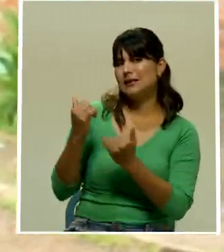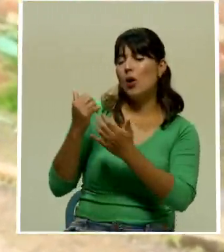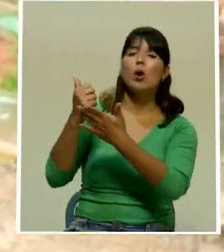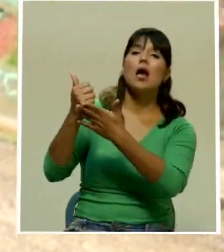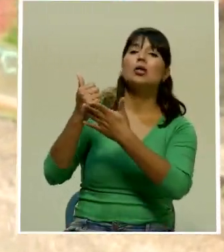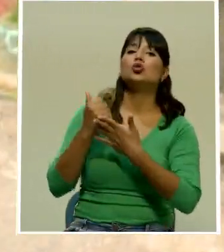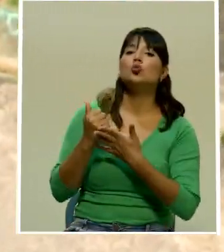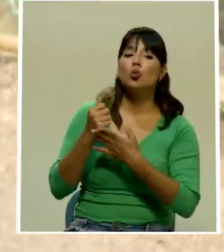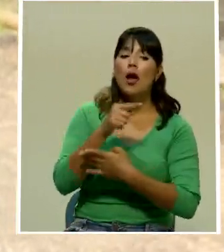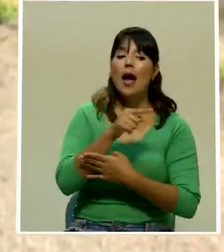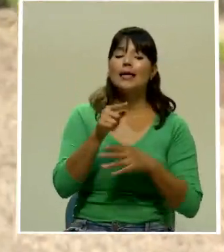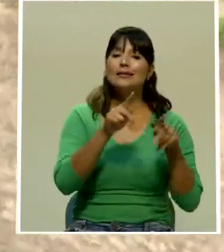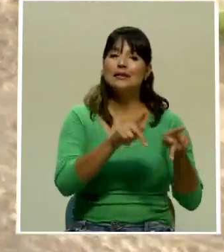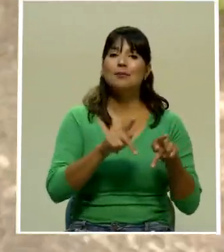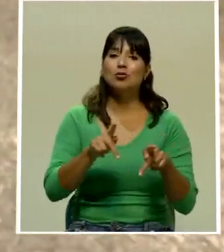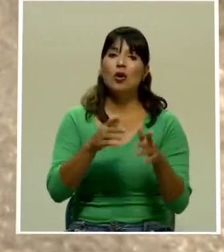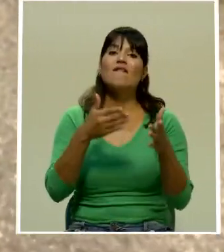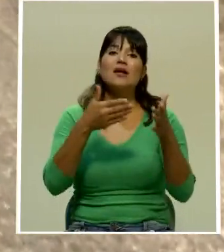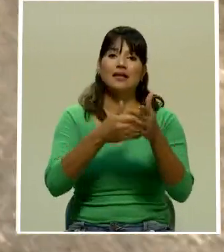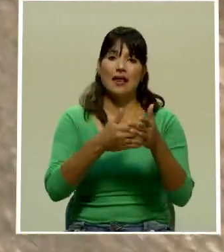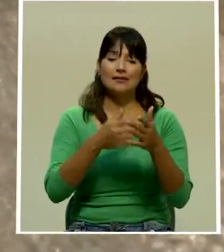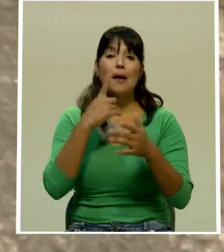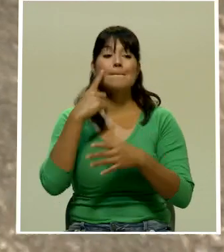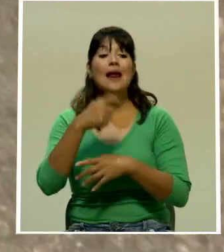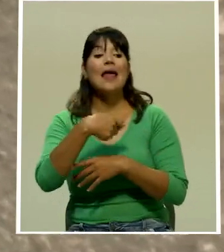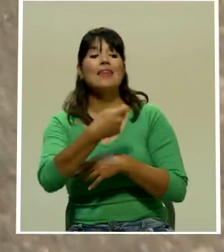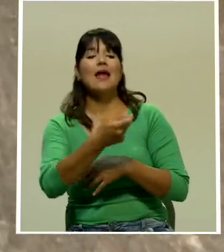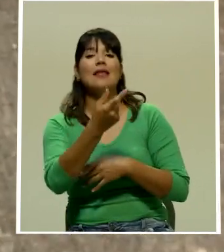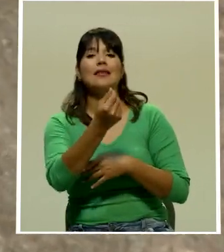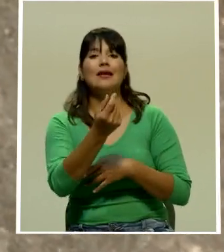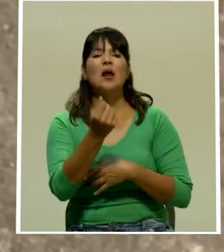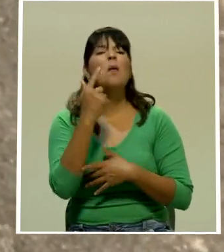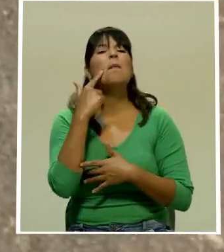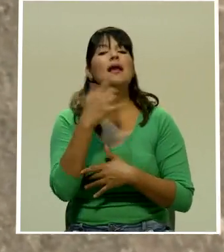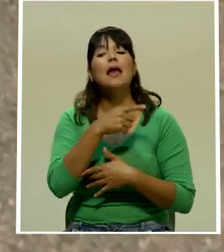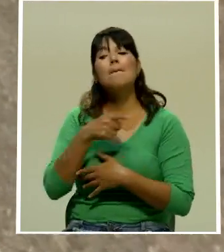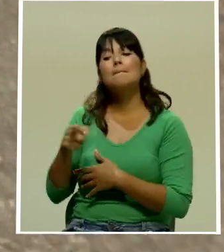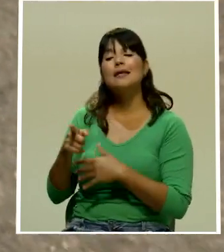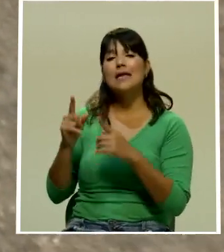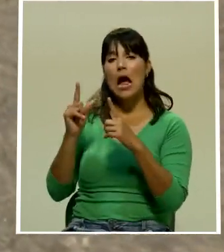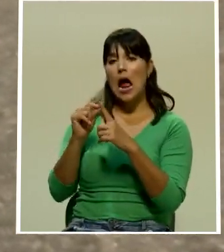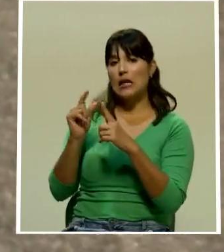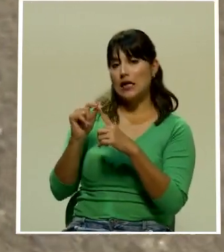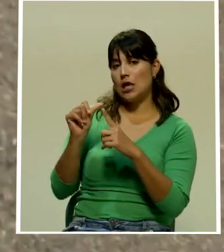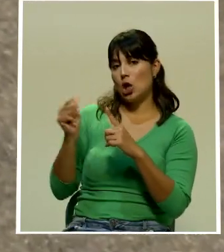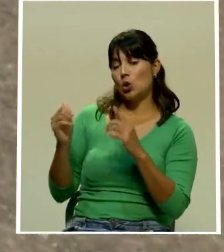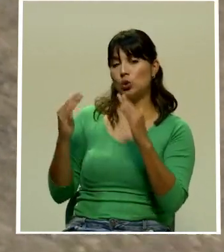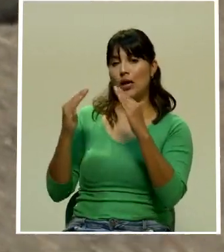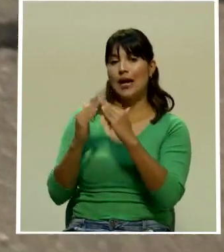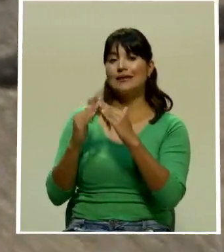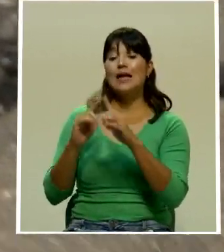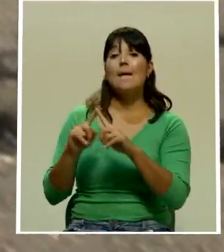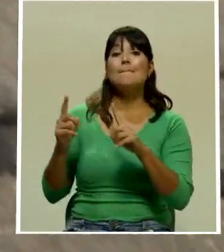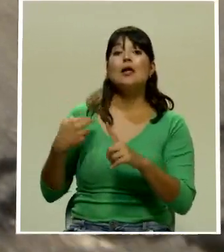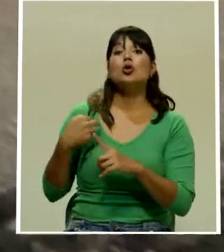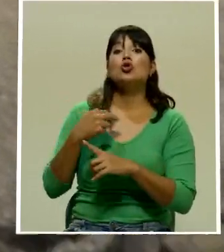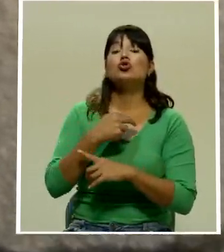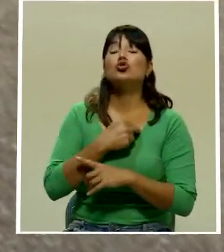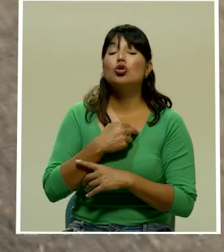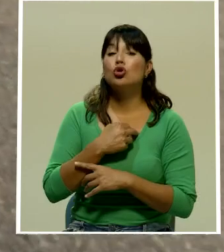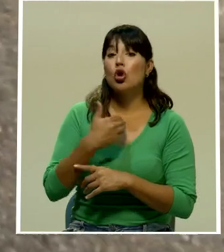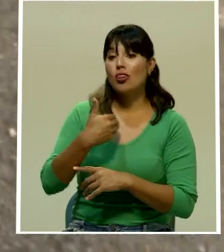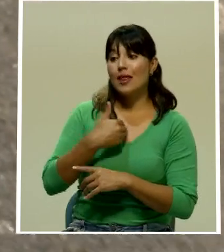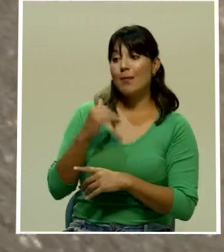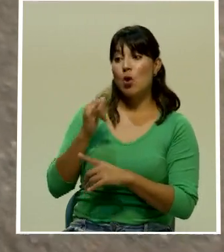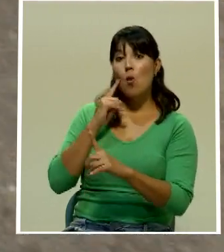a los afectados en la parte de lo del alquiler pero nosotros sabemos que el objetivo es la reubicación de